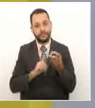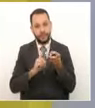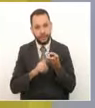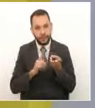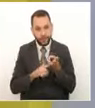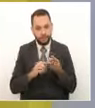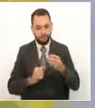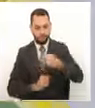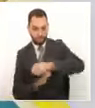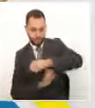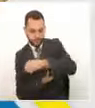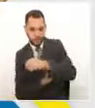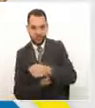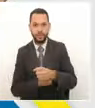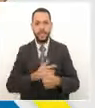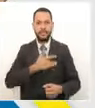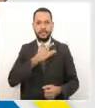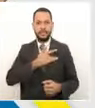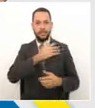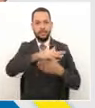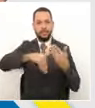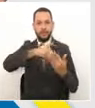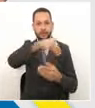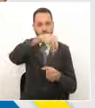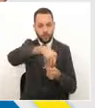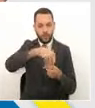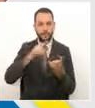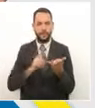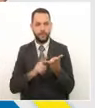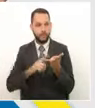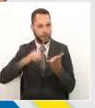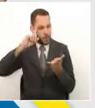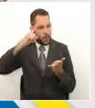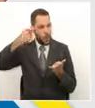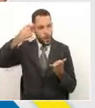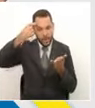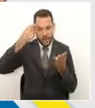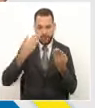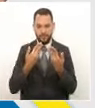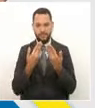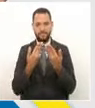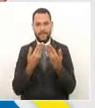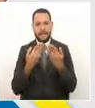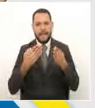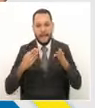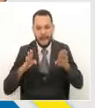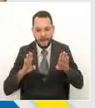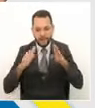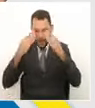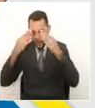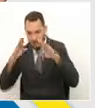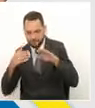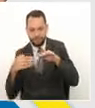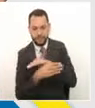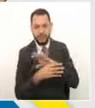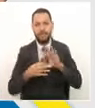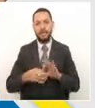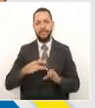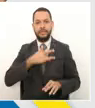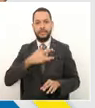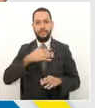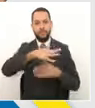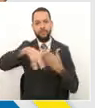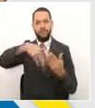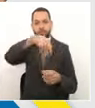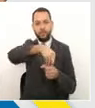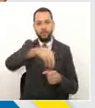Sostenible, Consentimiento de Todos, y la cuarta, Gobierno Abierto, y una ciudadanía activa, Consentimiento de Todos. Sí,